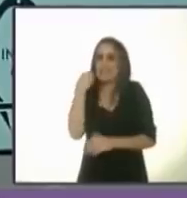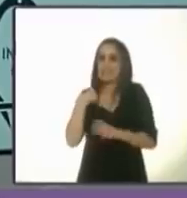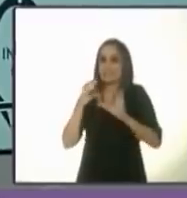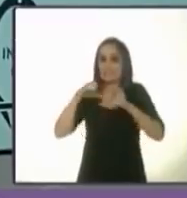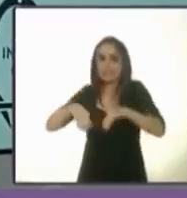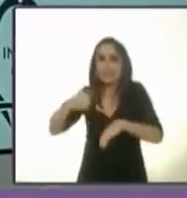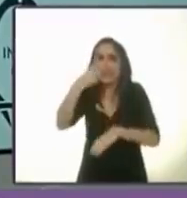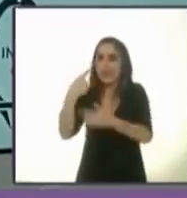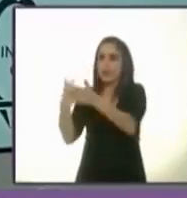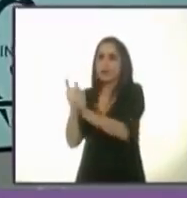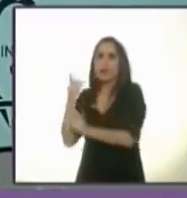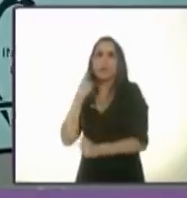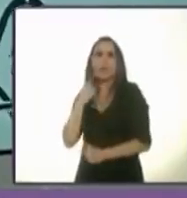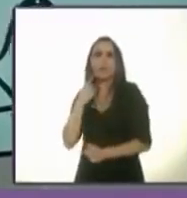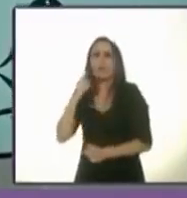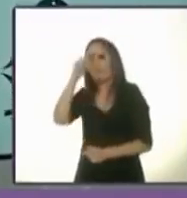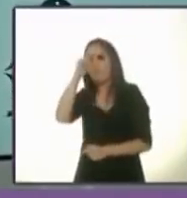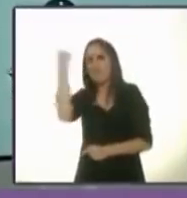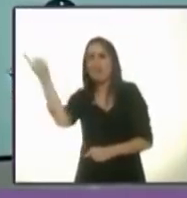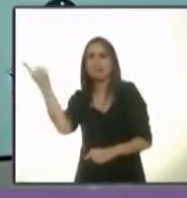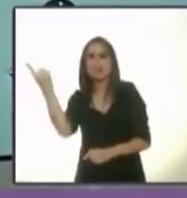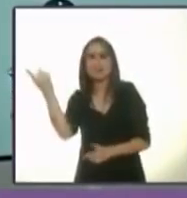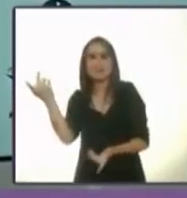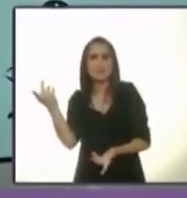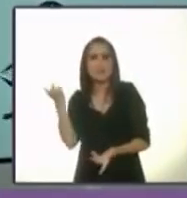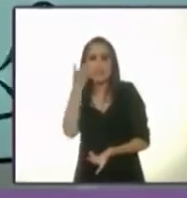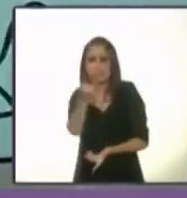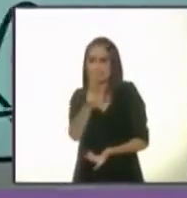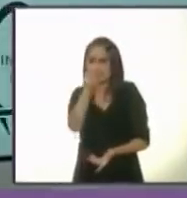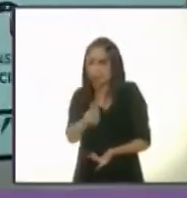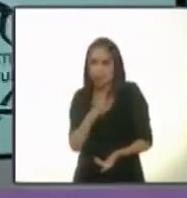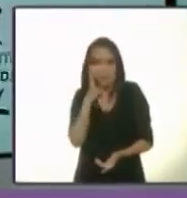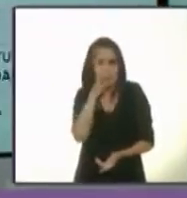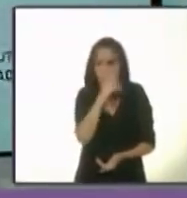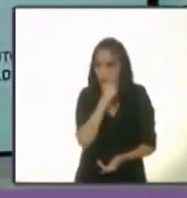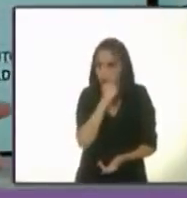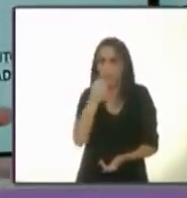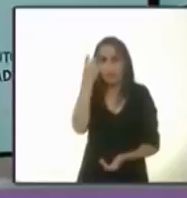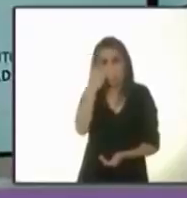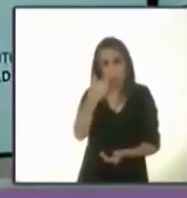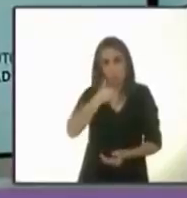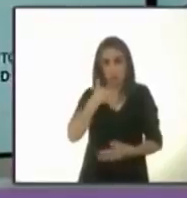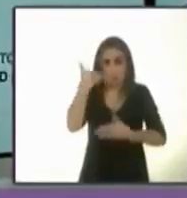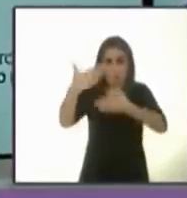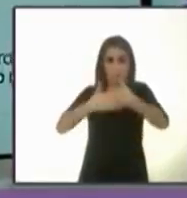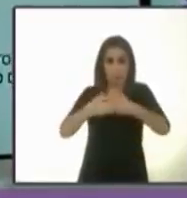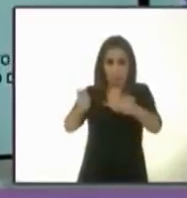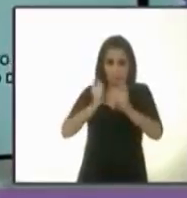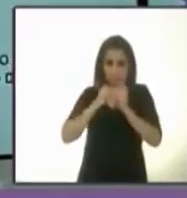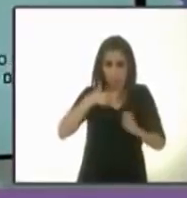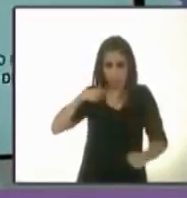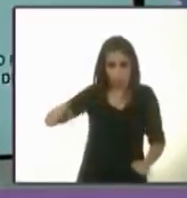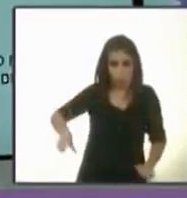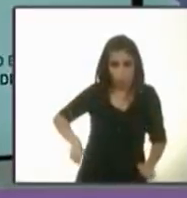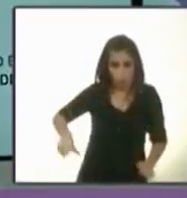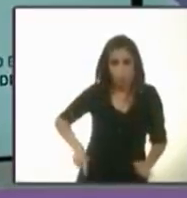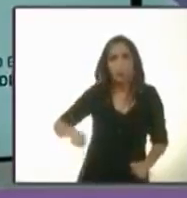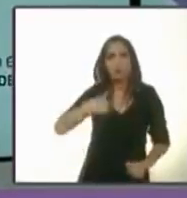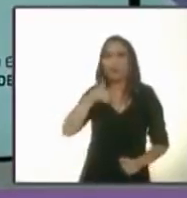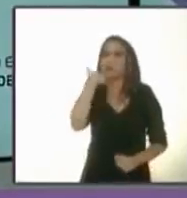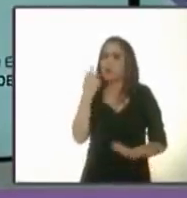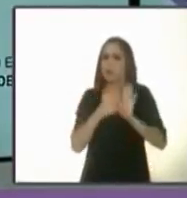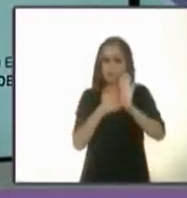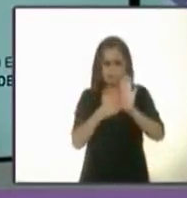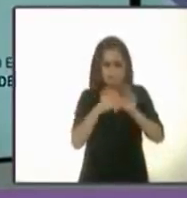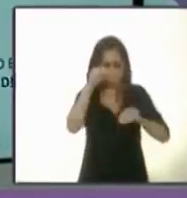un partido político. Eso no puede suceder. Por eso, en mi próximo gobierno, presentaremos reformas